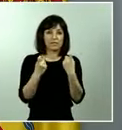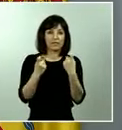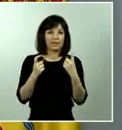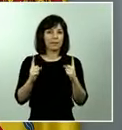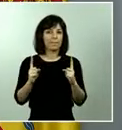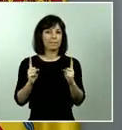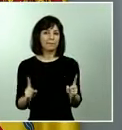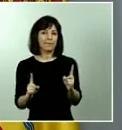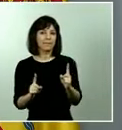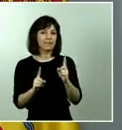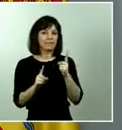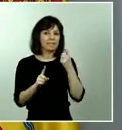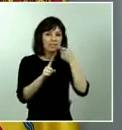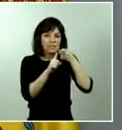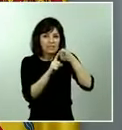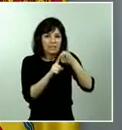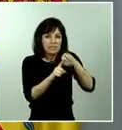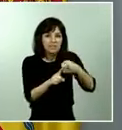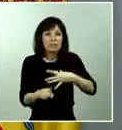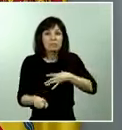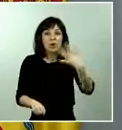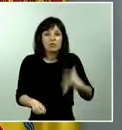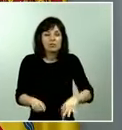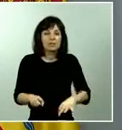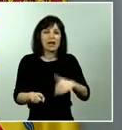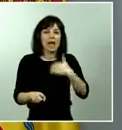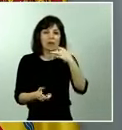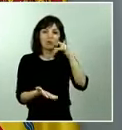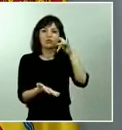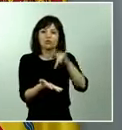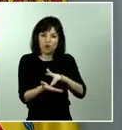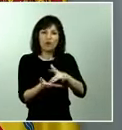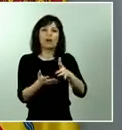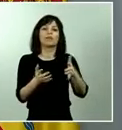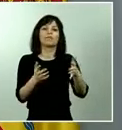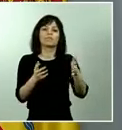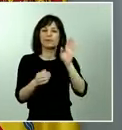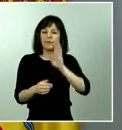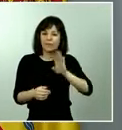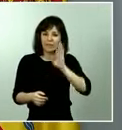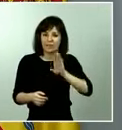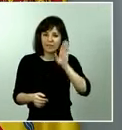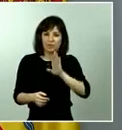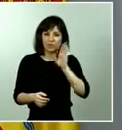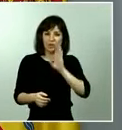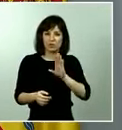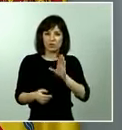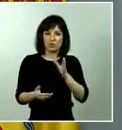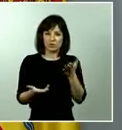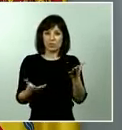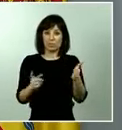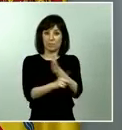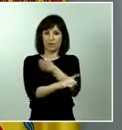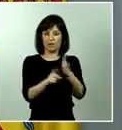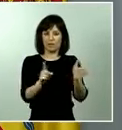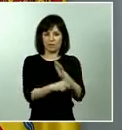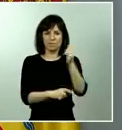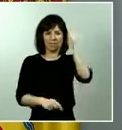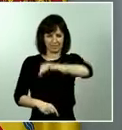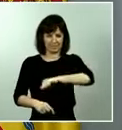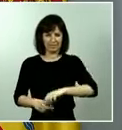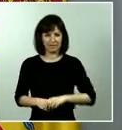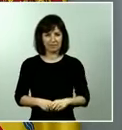la posibilidad de materialización de hechos delictivos de violencia machista. En ese sentido,